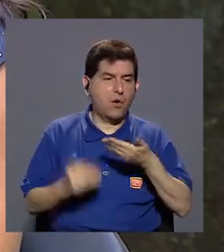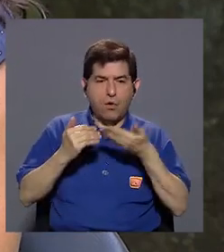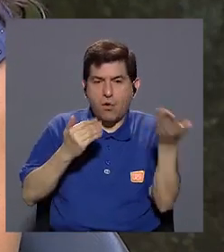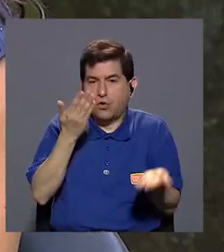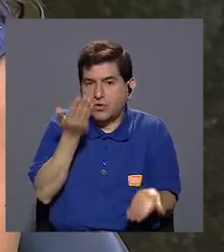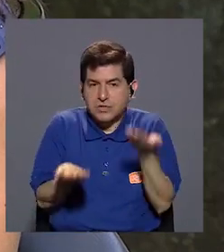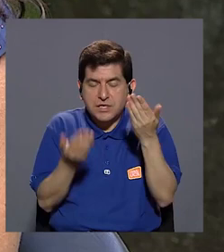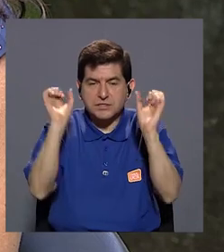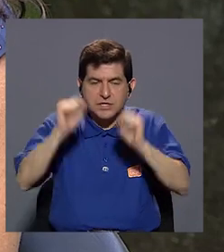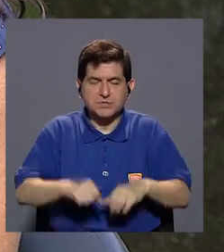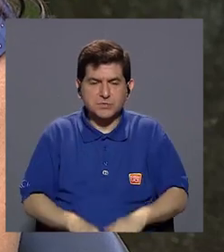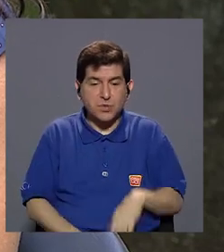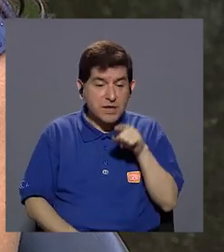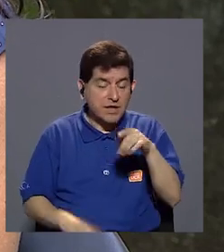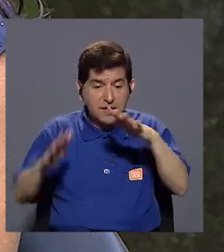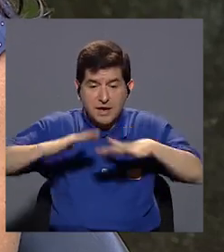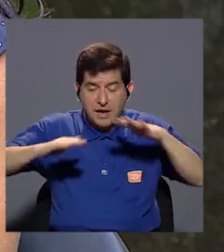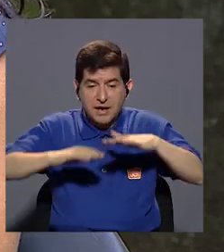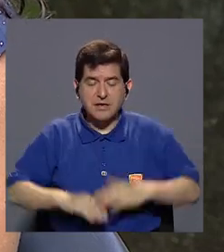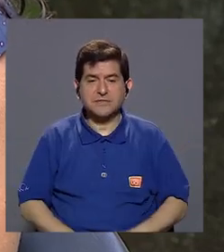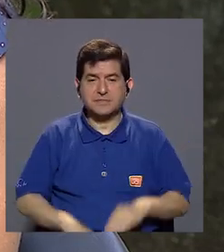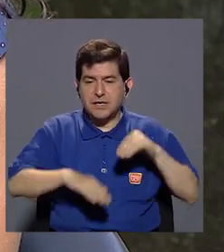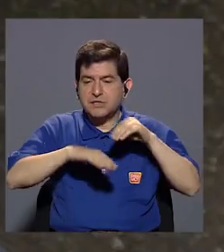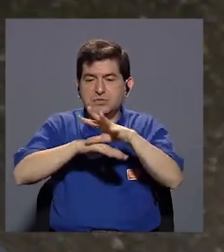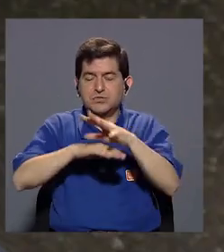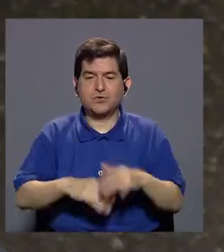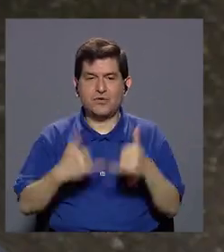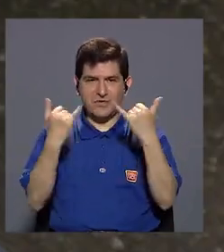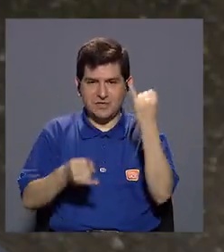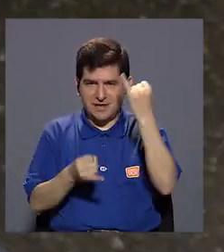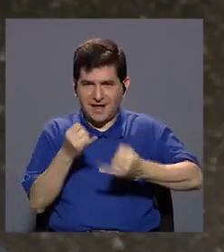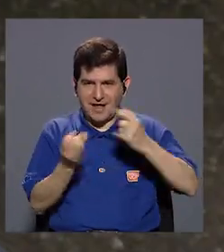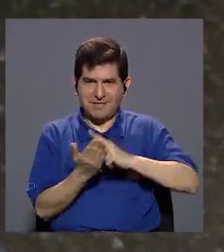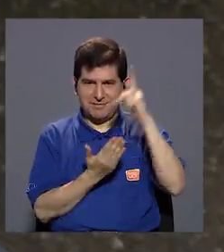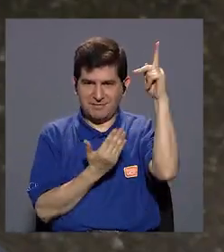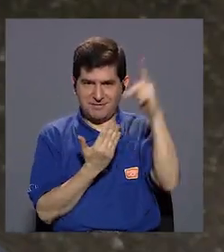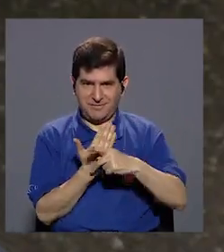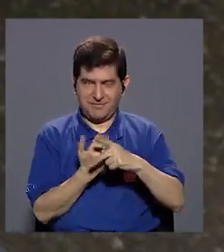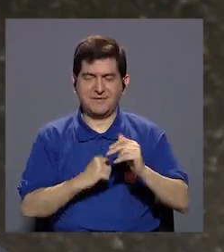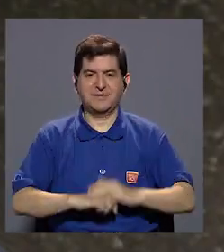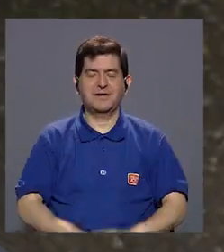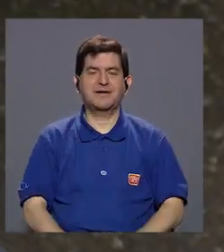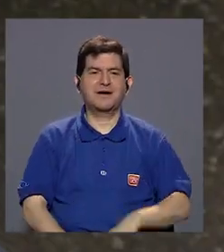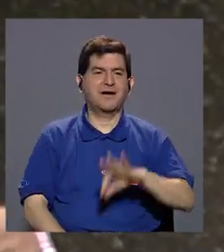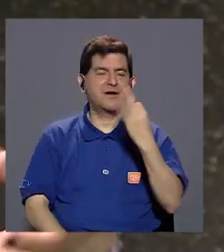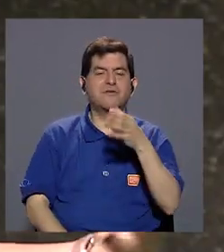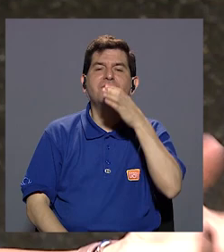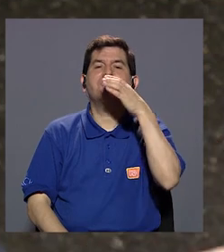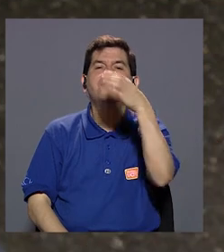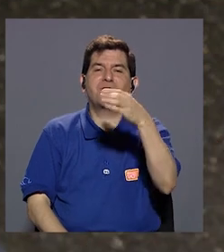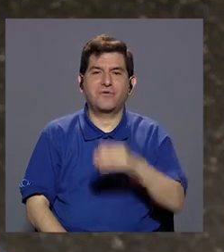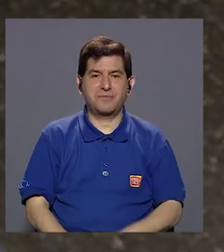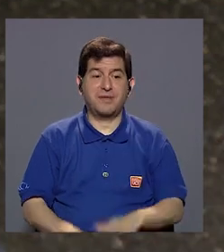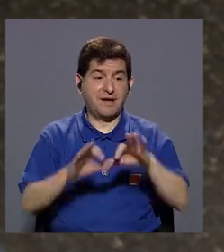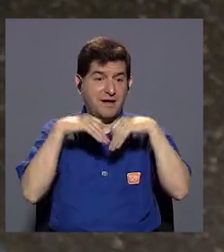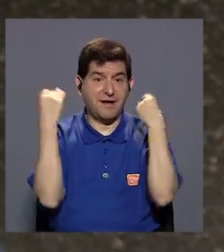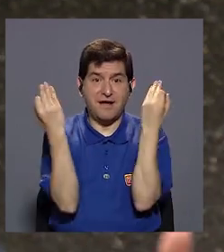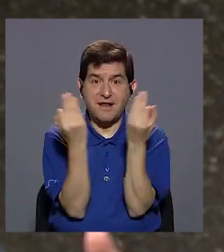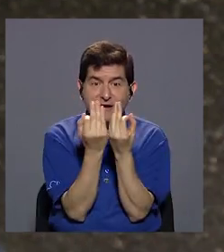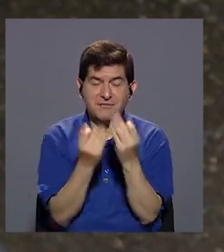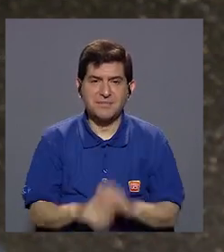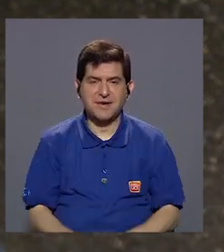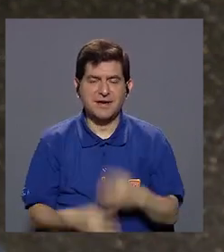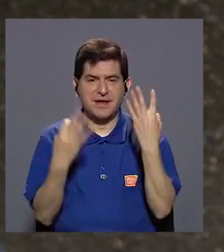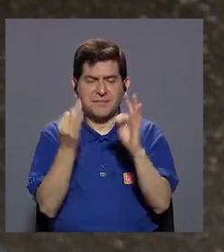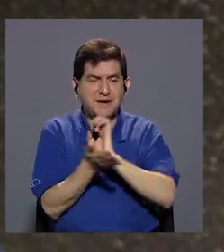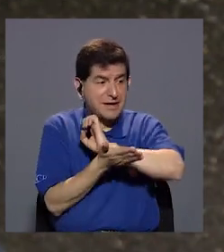y otras cosas que podrían crecer en ese ambiente. Bueno, Gina, ya para ir cerrando el programa, a manera de recomendaciones a la familia en